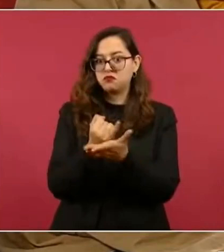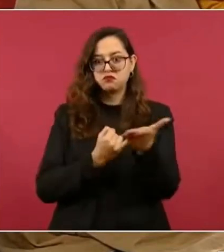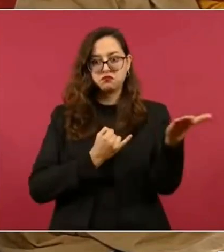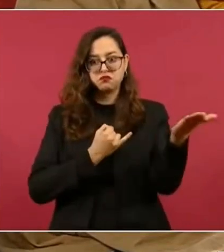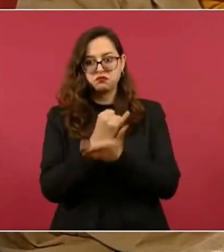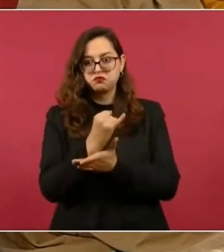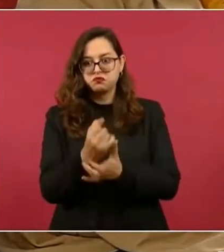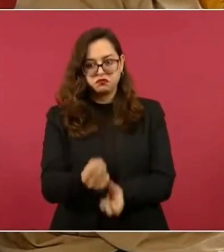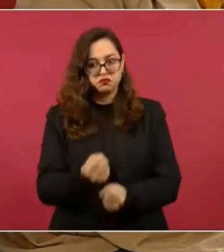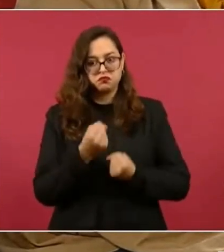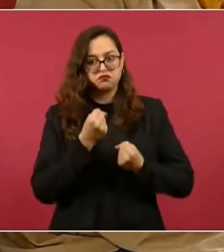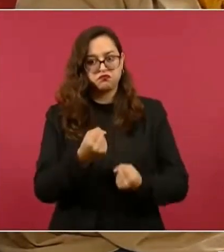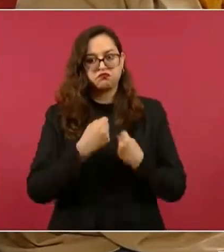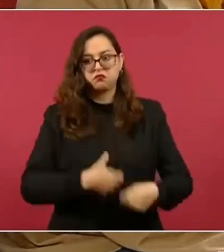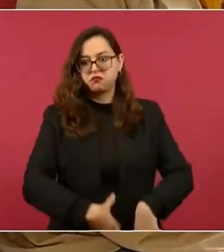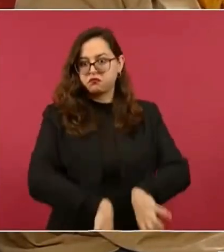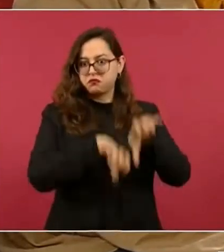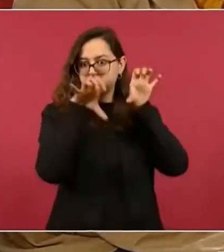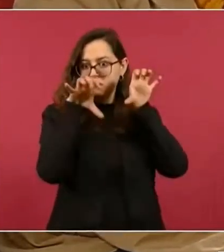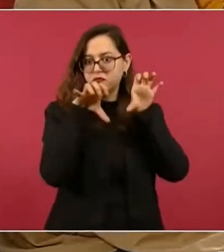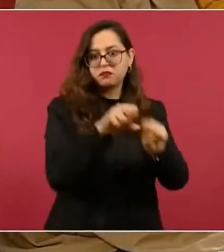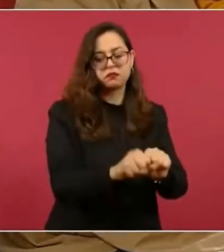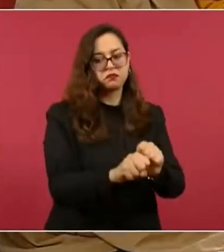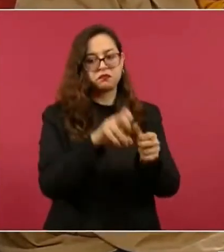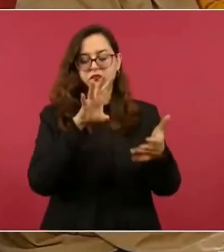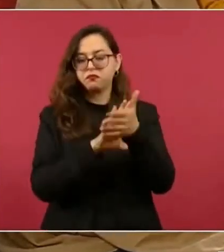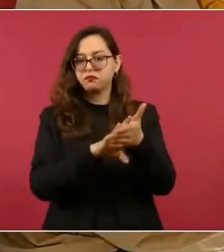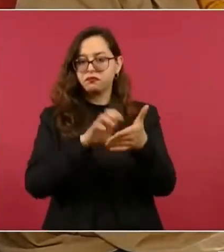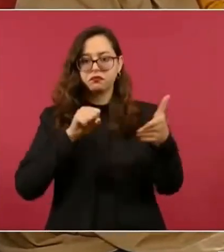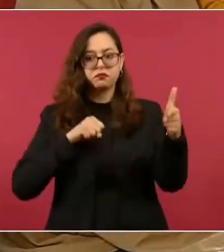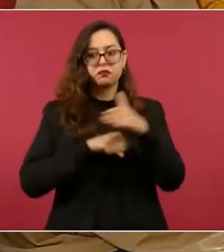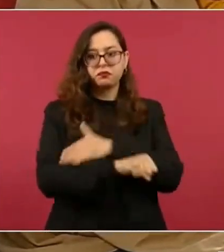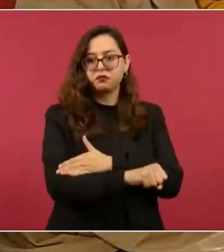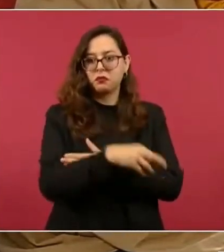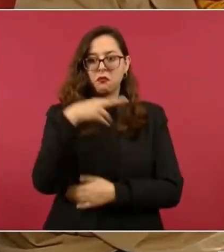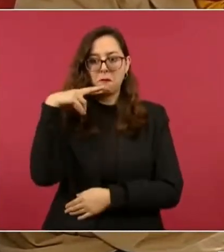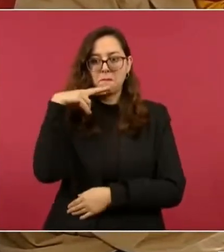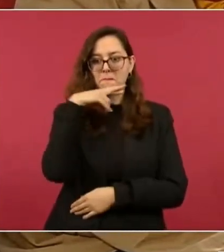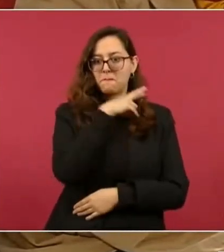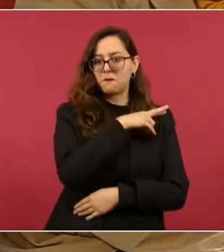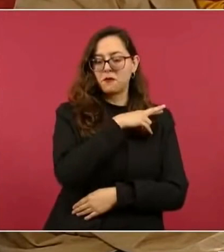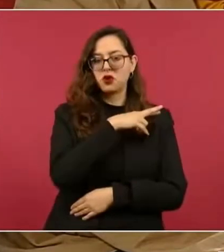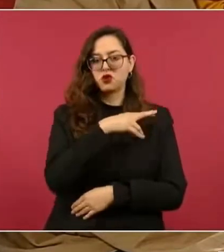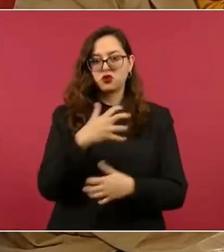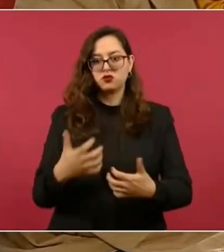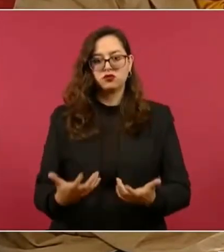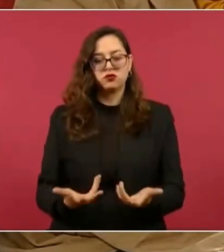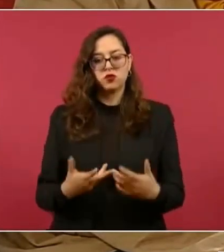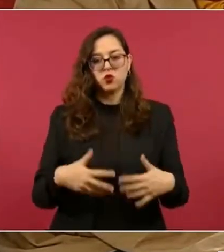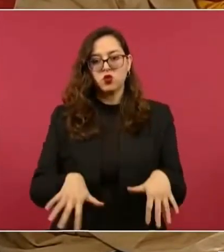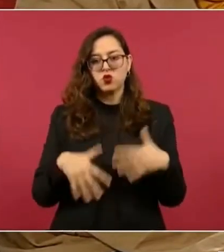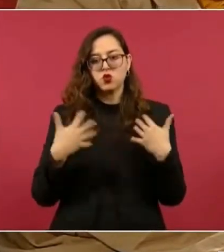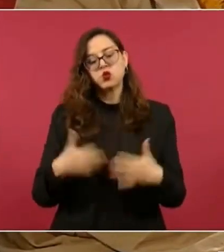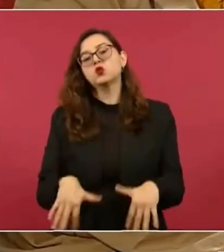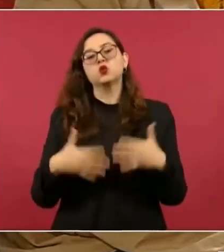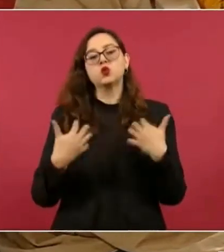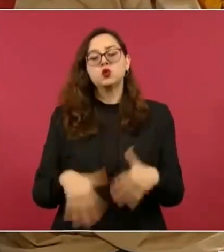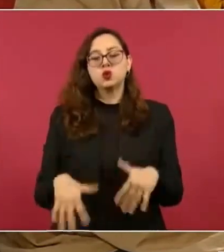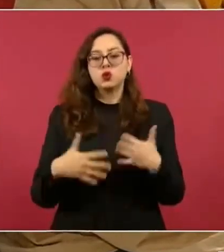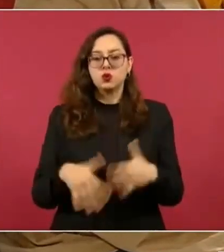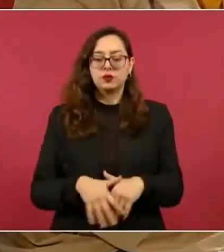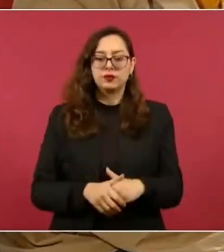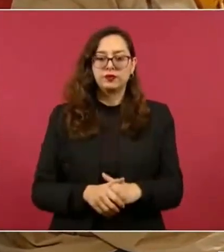firmeza, la fiereza con que se actuó de una manera integral, hablando en términos